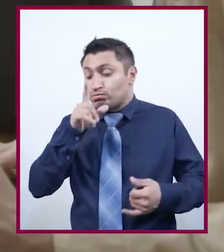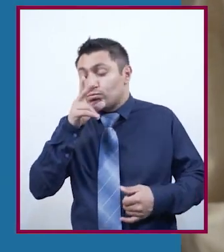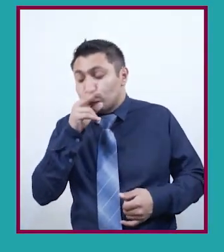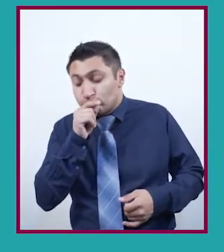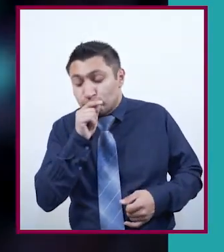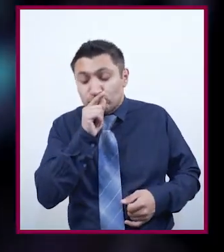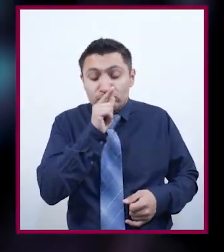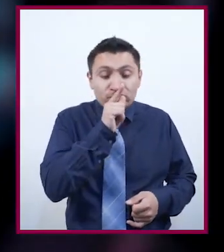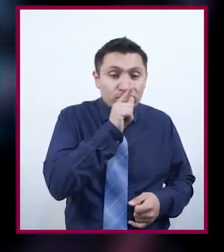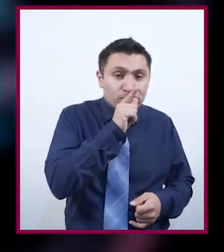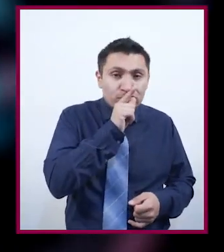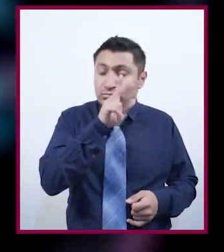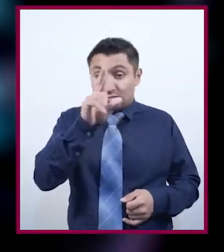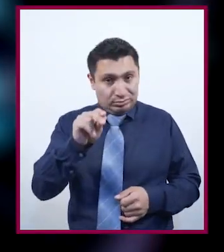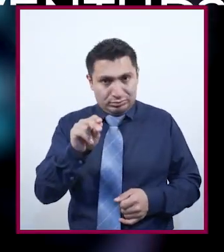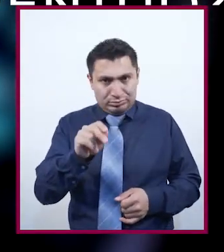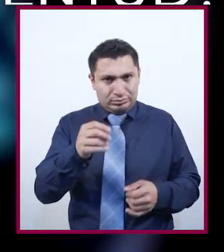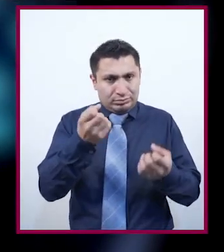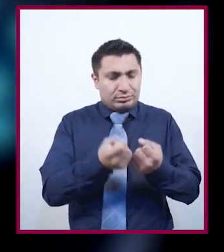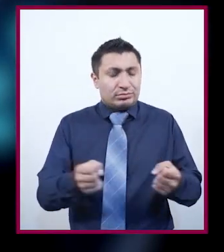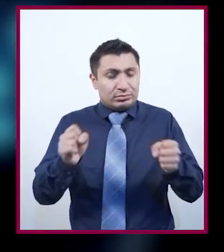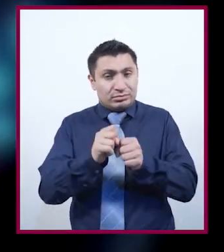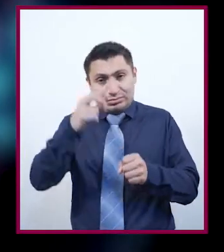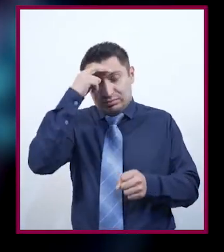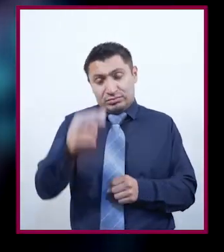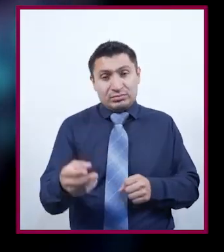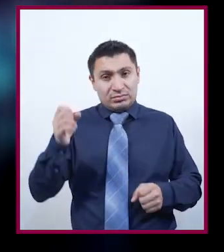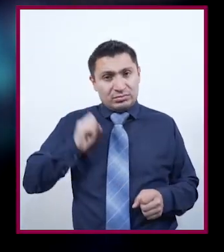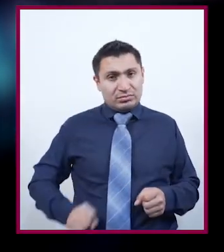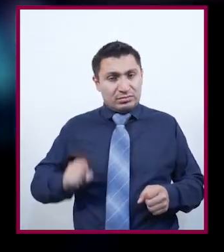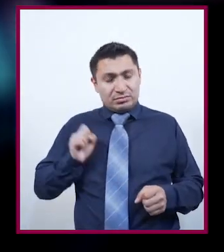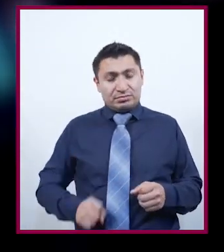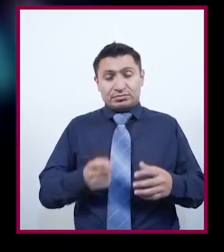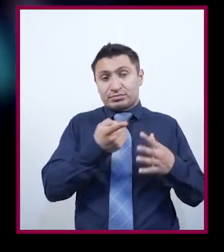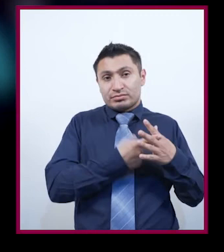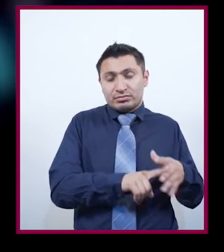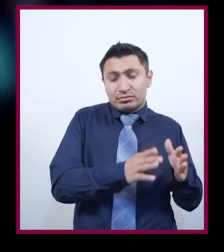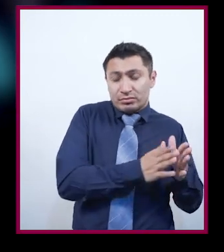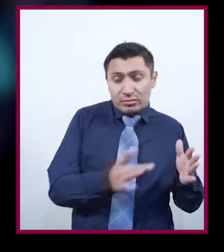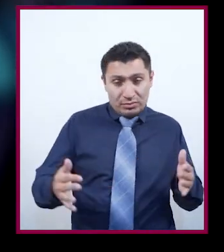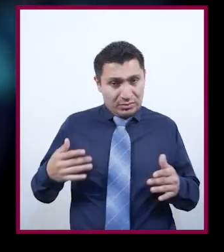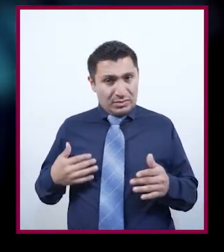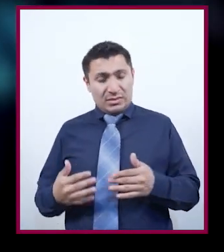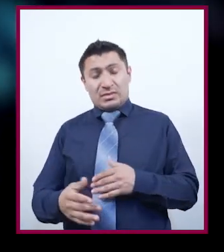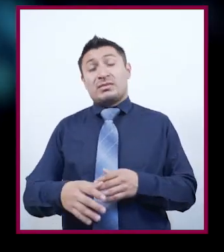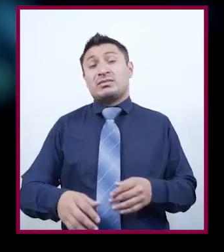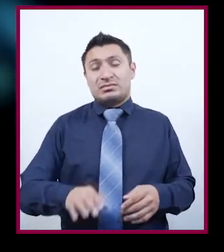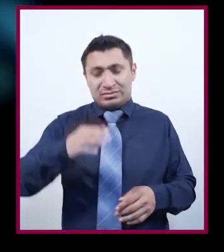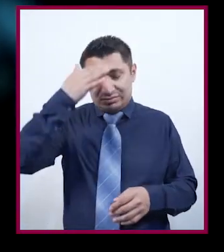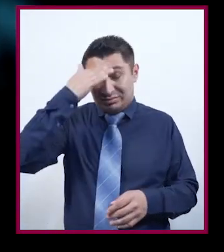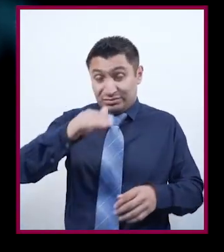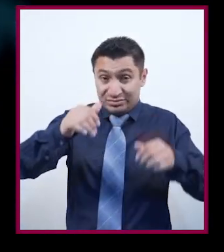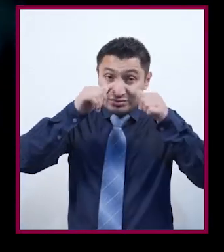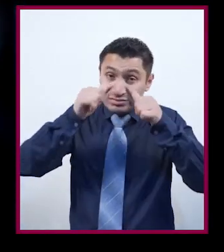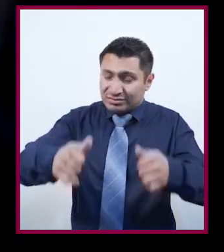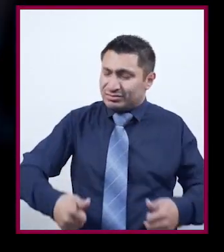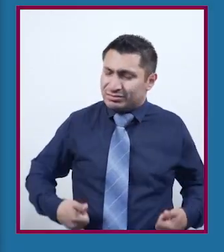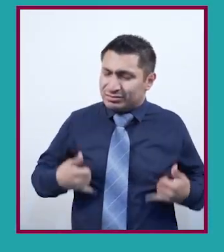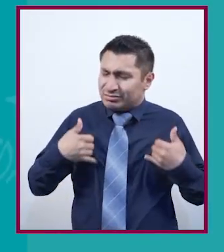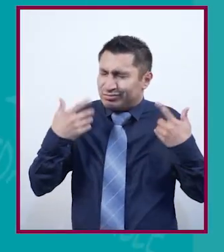los jóvenes. La sociedad mexicana del principio de este siglo ¿supo escuchar a su juventud?